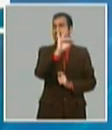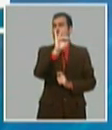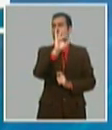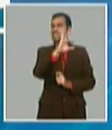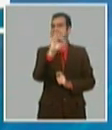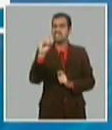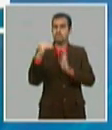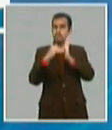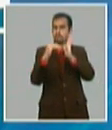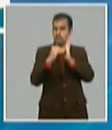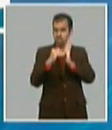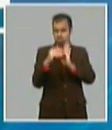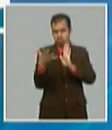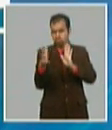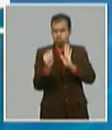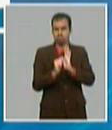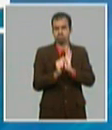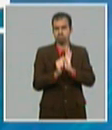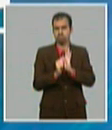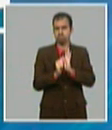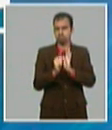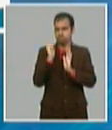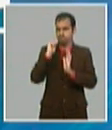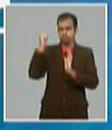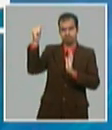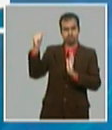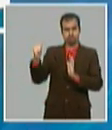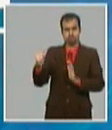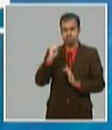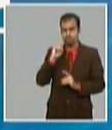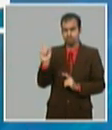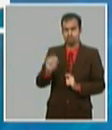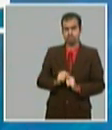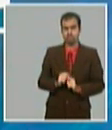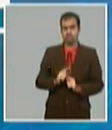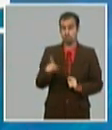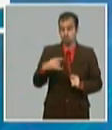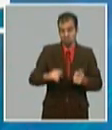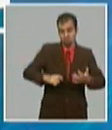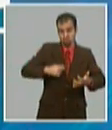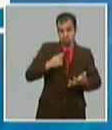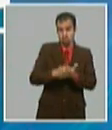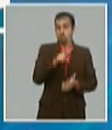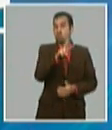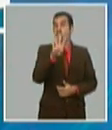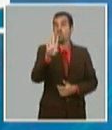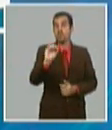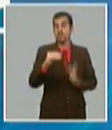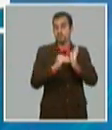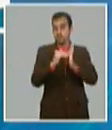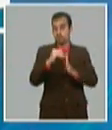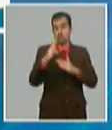eso tiene los precios por los precios proyectados en el plan tenemos que invertir 240 millones de dólares